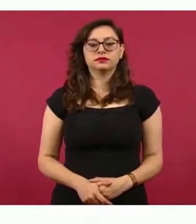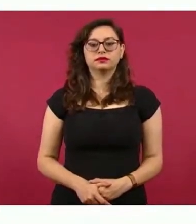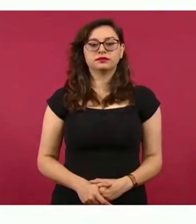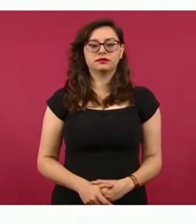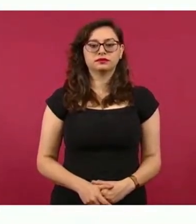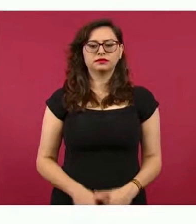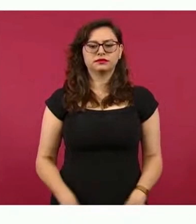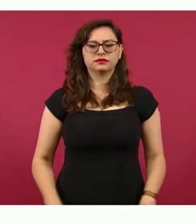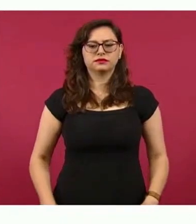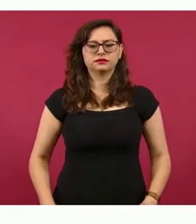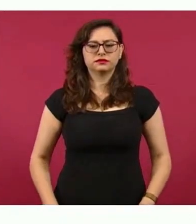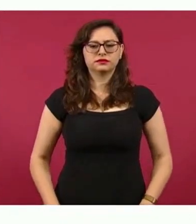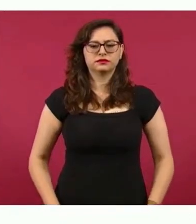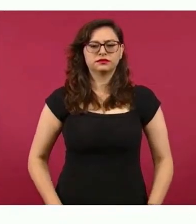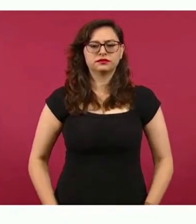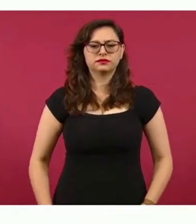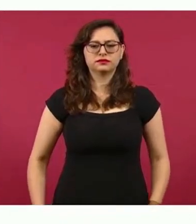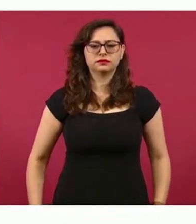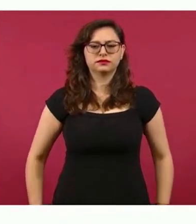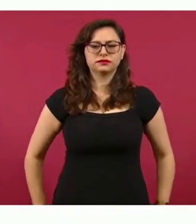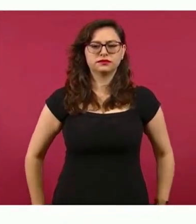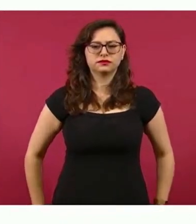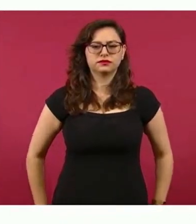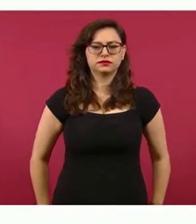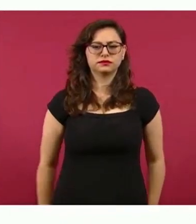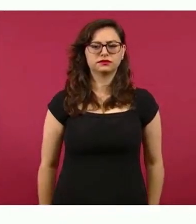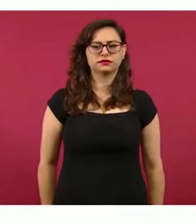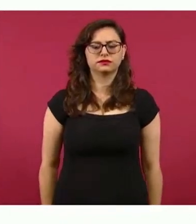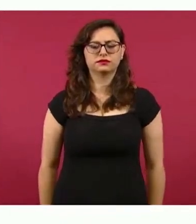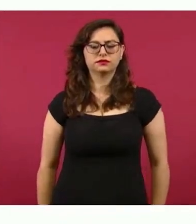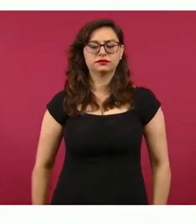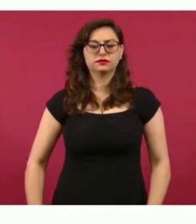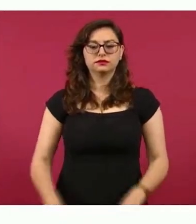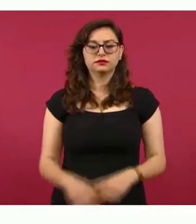Este es el que estaba yo en Tabasco.